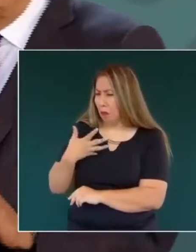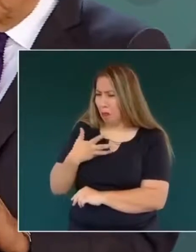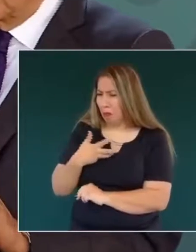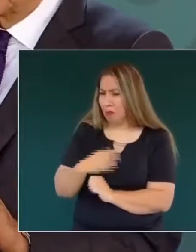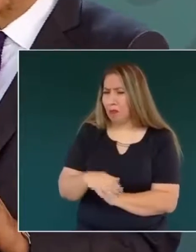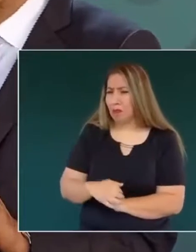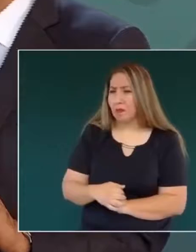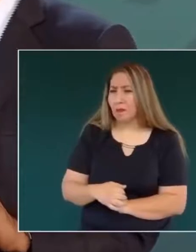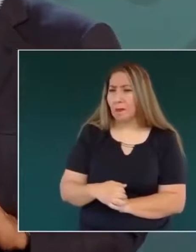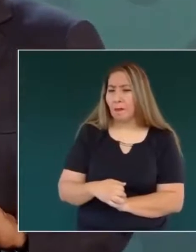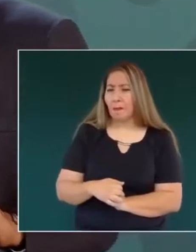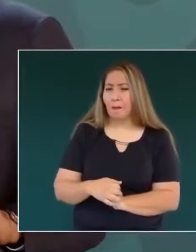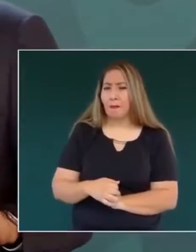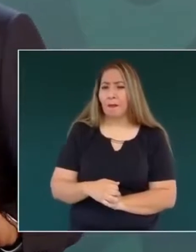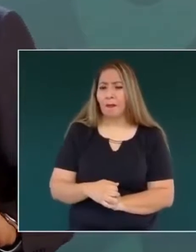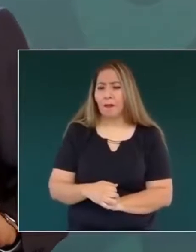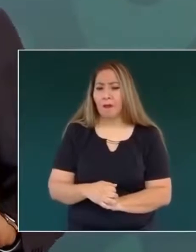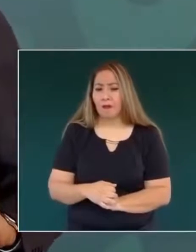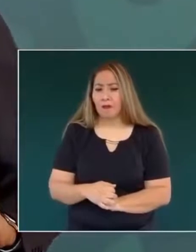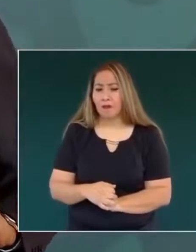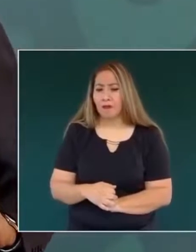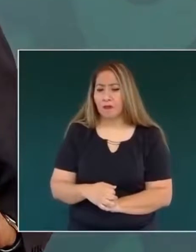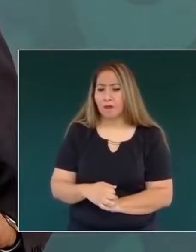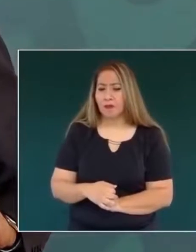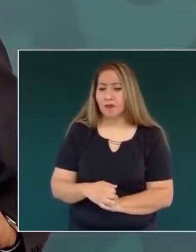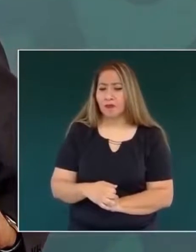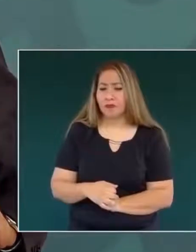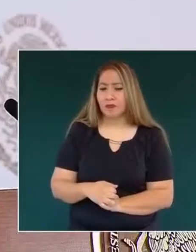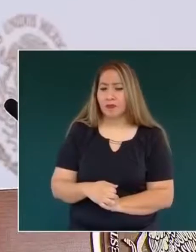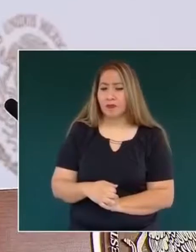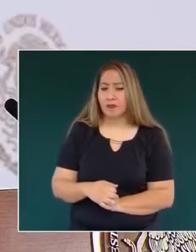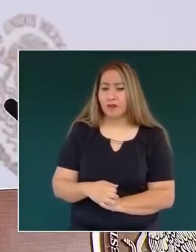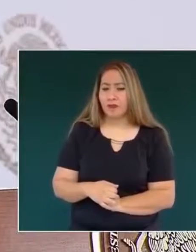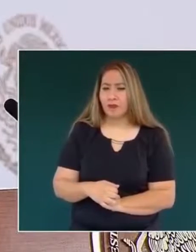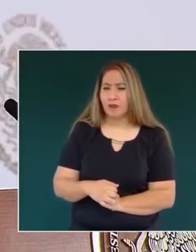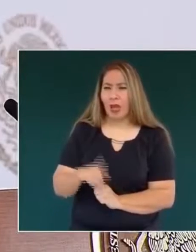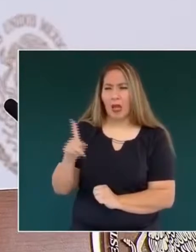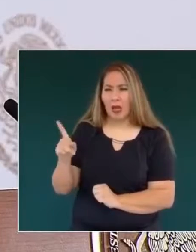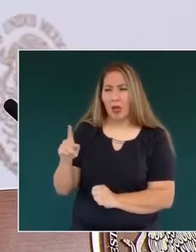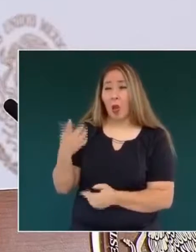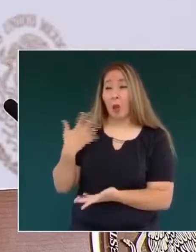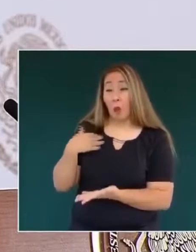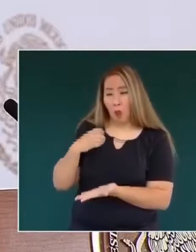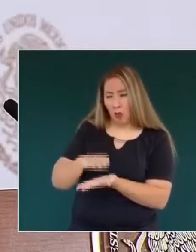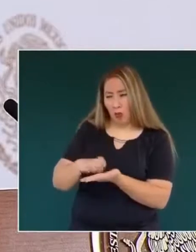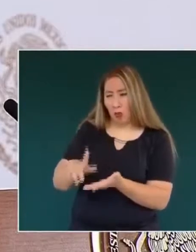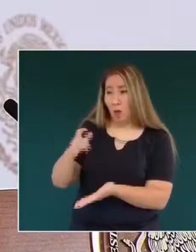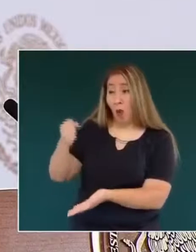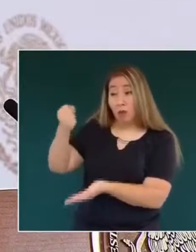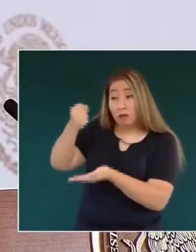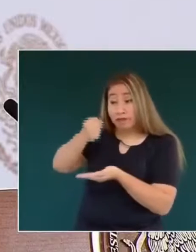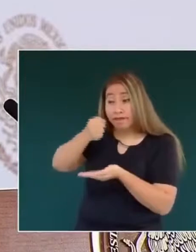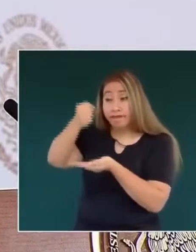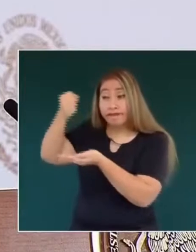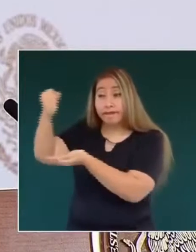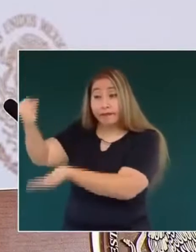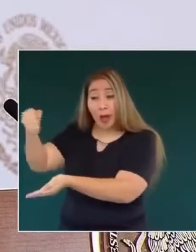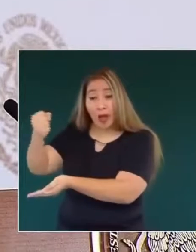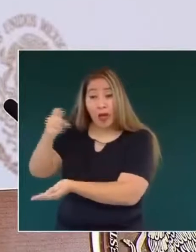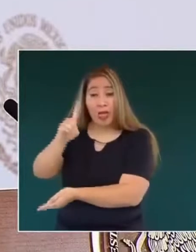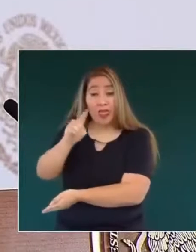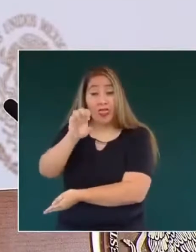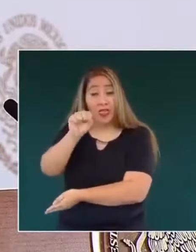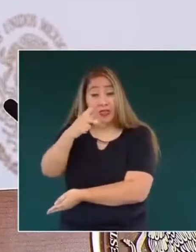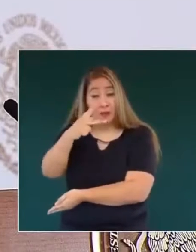recibir despensas o